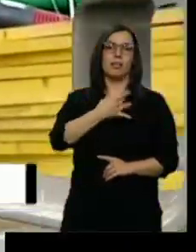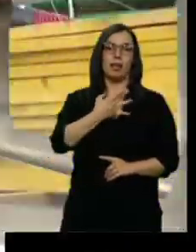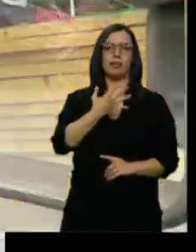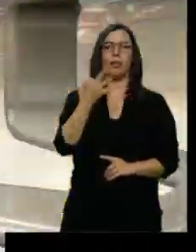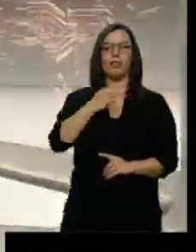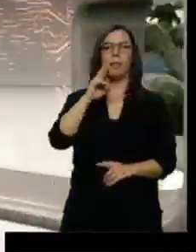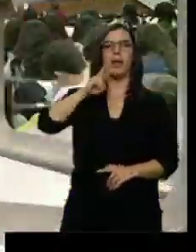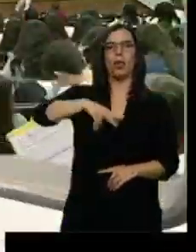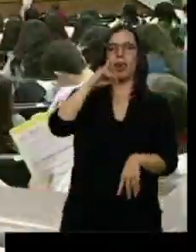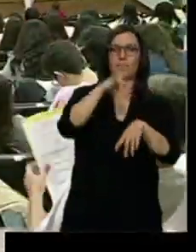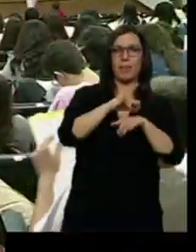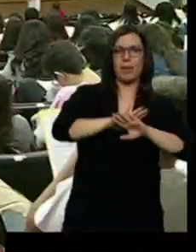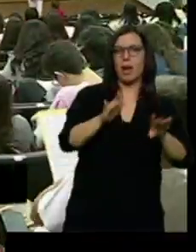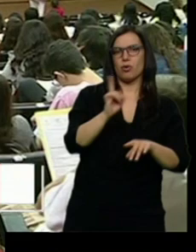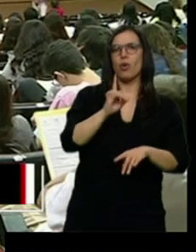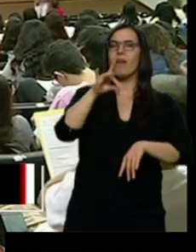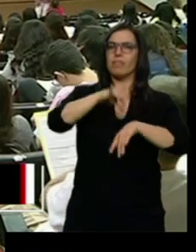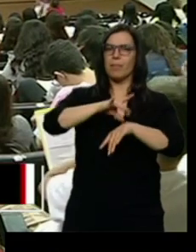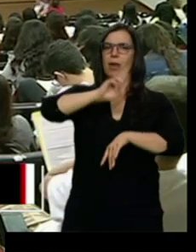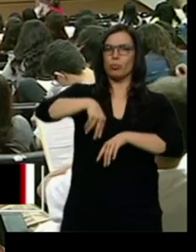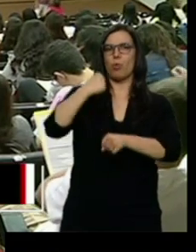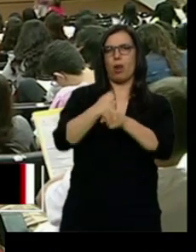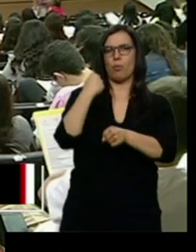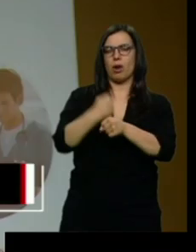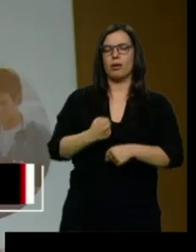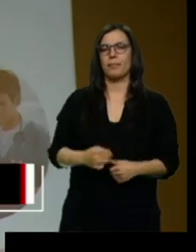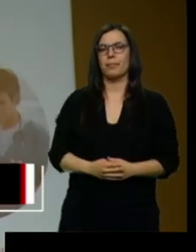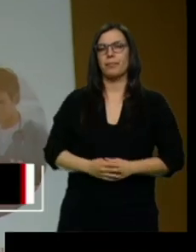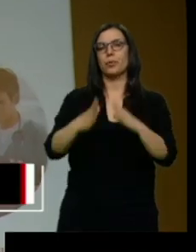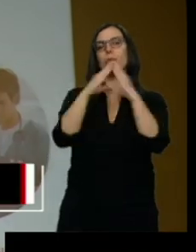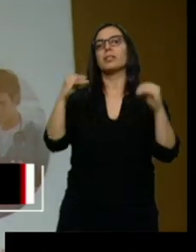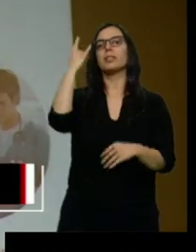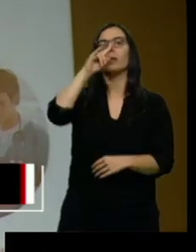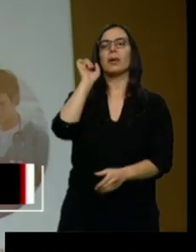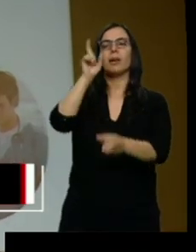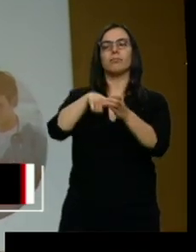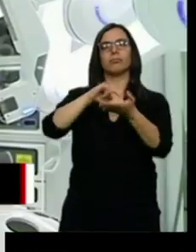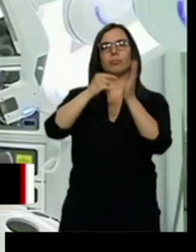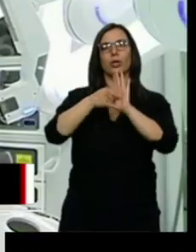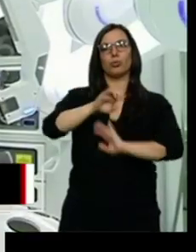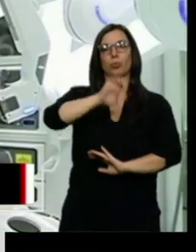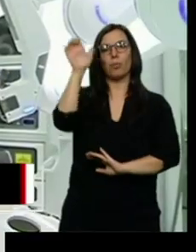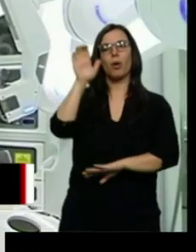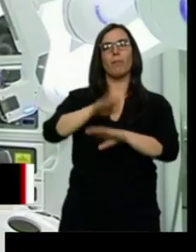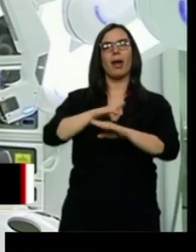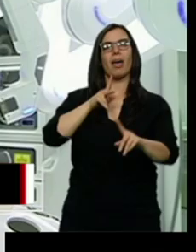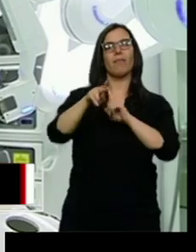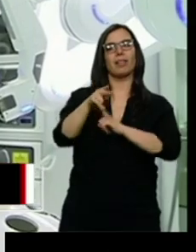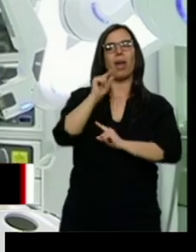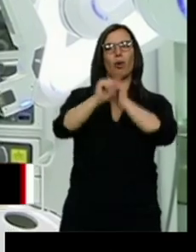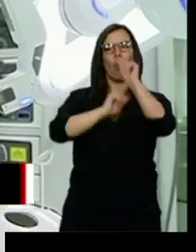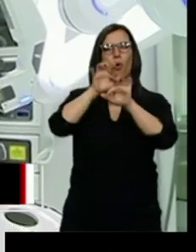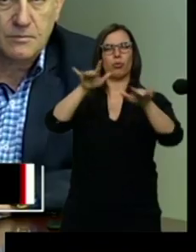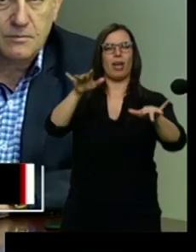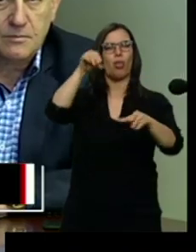laboral. La Universidad de Salamanca participa en un proyecto europeo para prevenir contagios en los hospitales. La